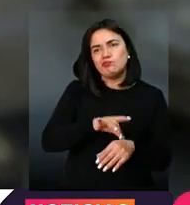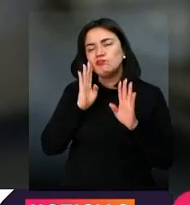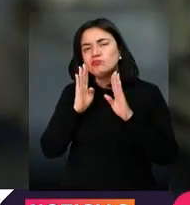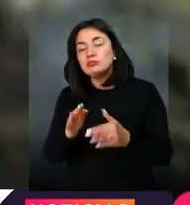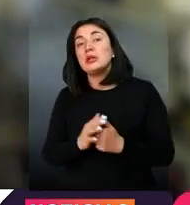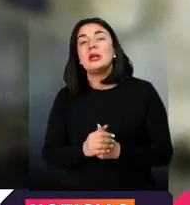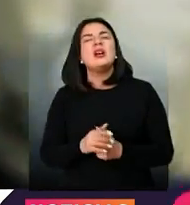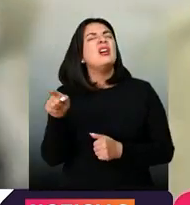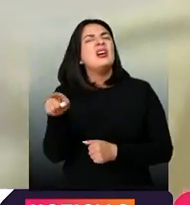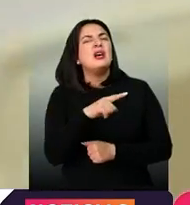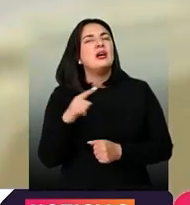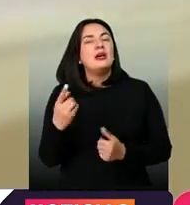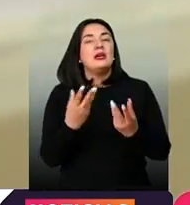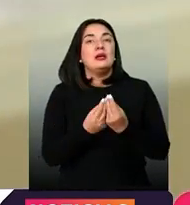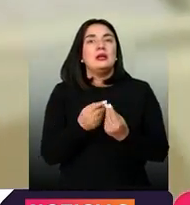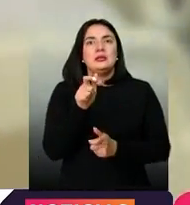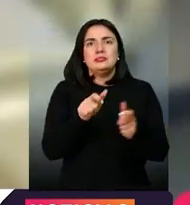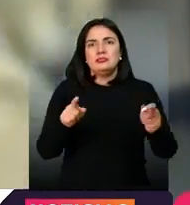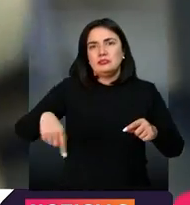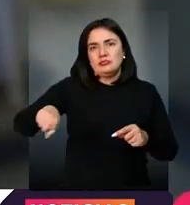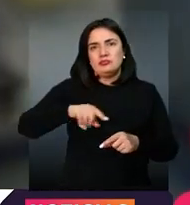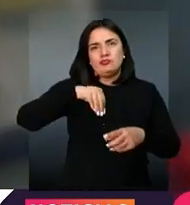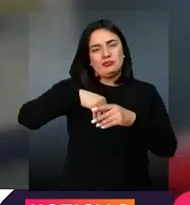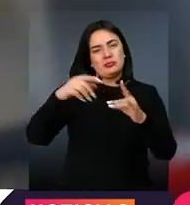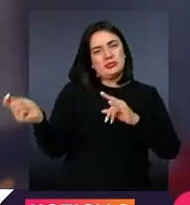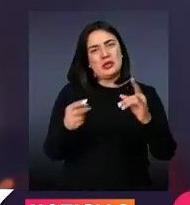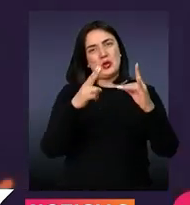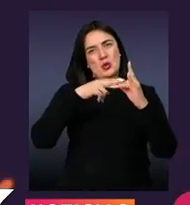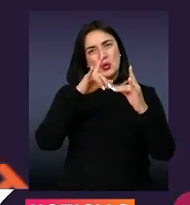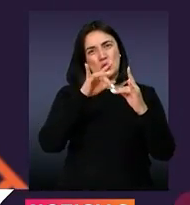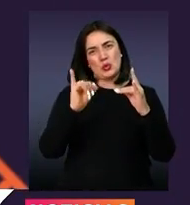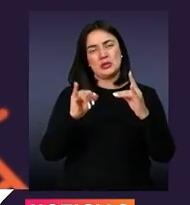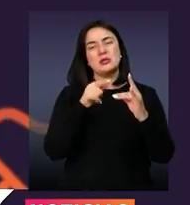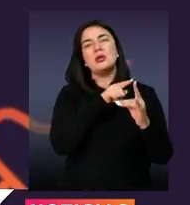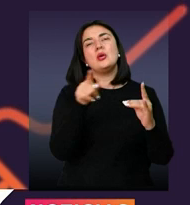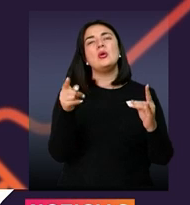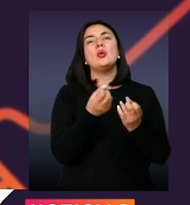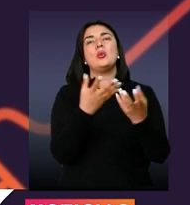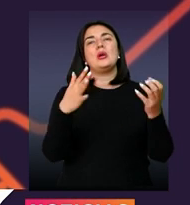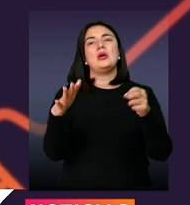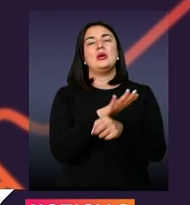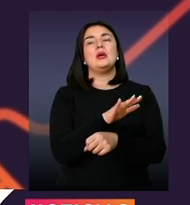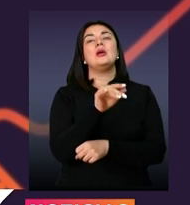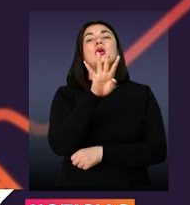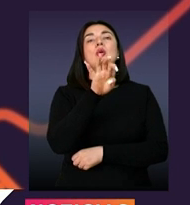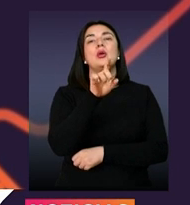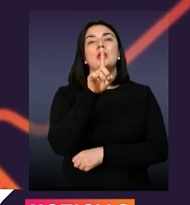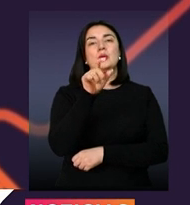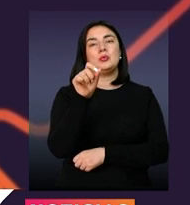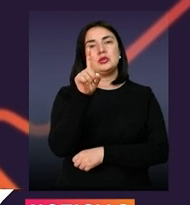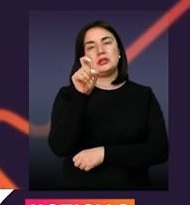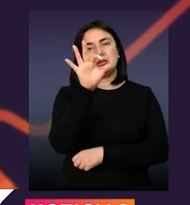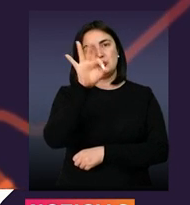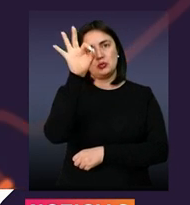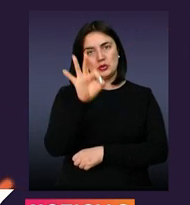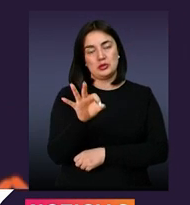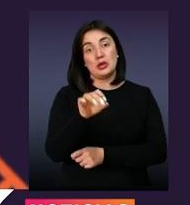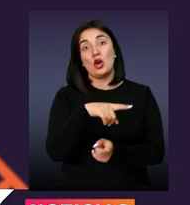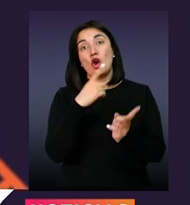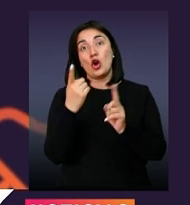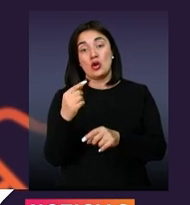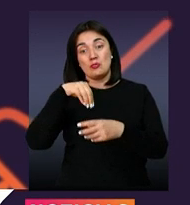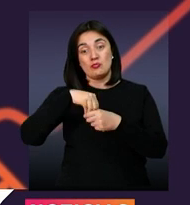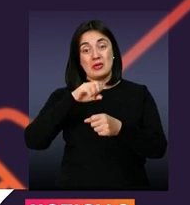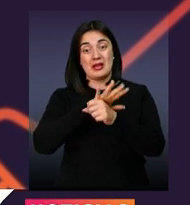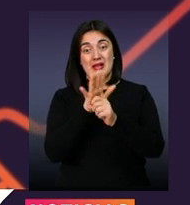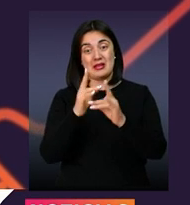atención en unidades de cuidado intensivo, actualmente la ocupación de camas UCI se mantiene en un 91,6% y la de pacientes con COVID